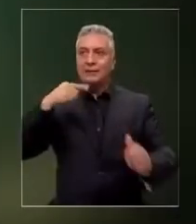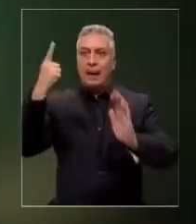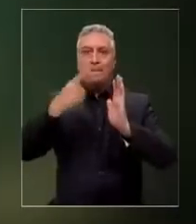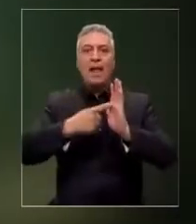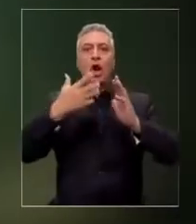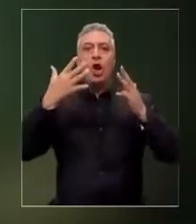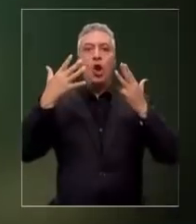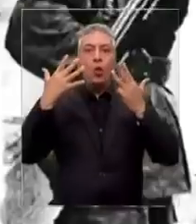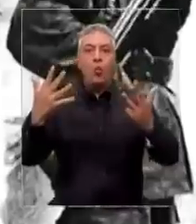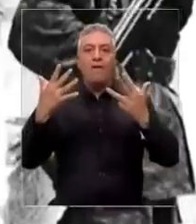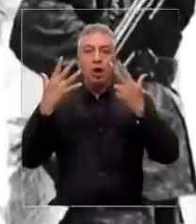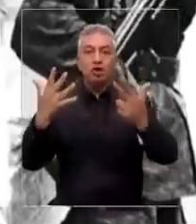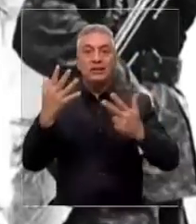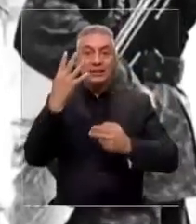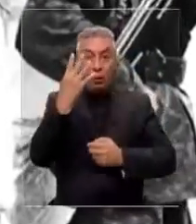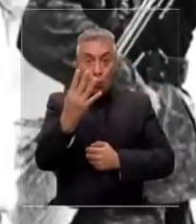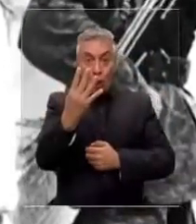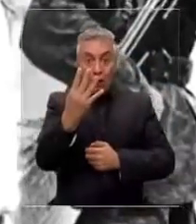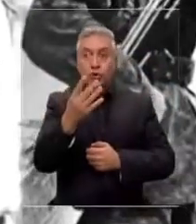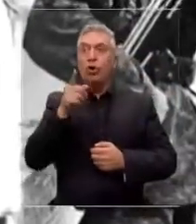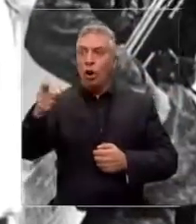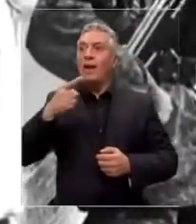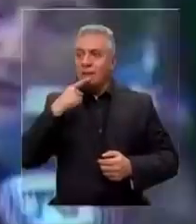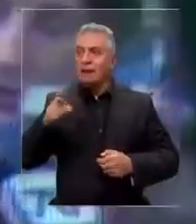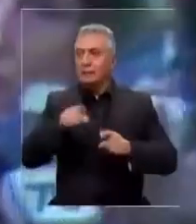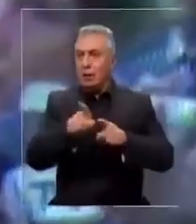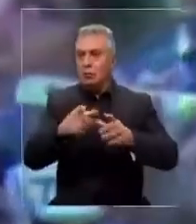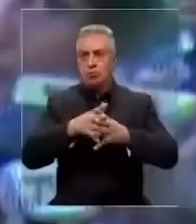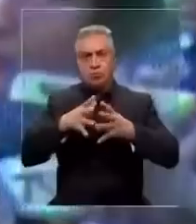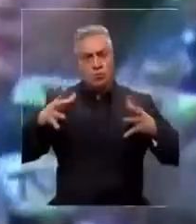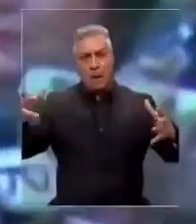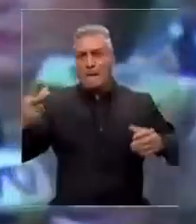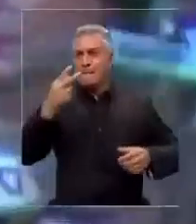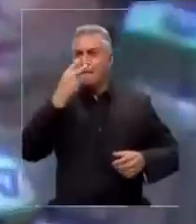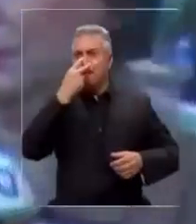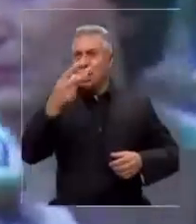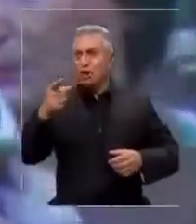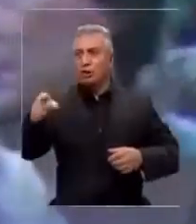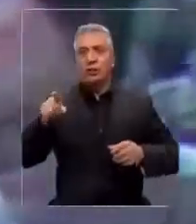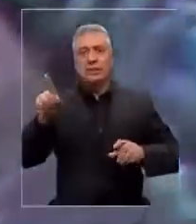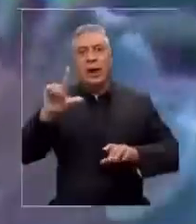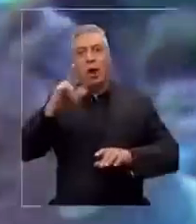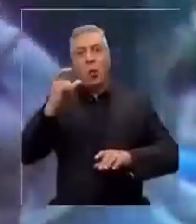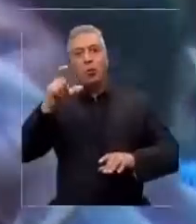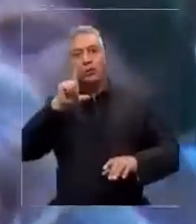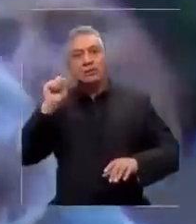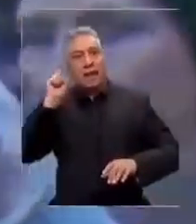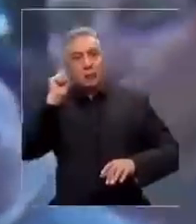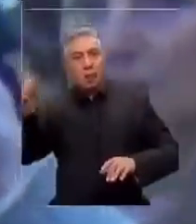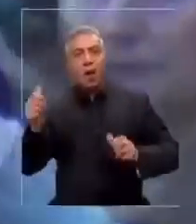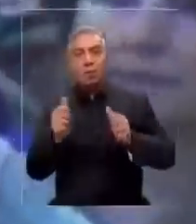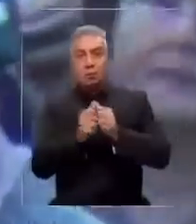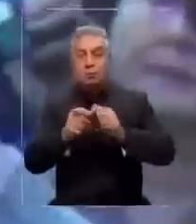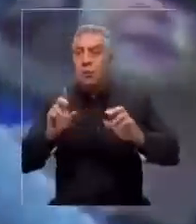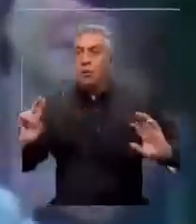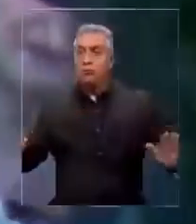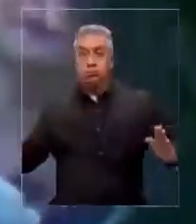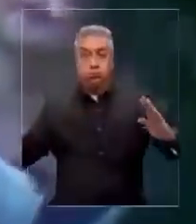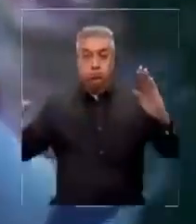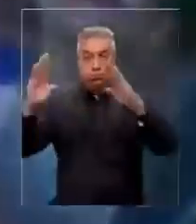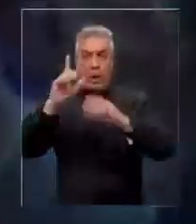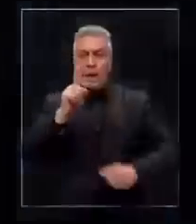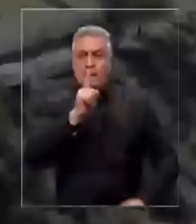1984, reveló las excentridades de la mansión que Pinochet y Lucía Ariart habían mandado a construir en